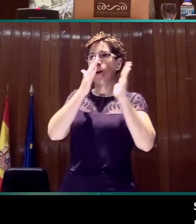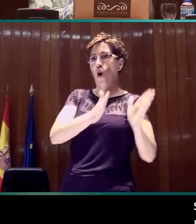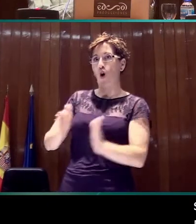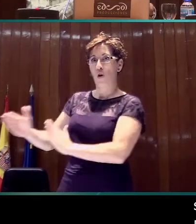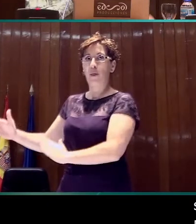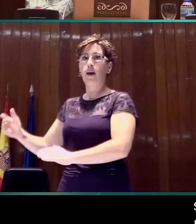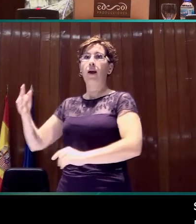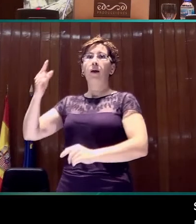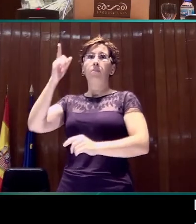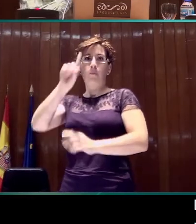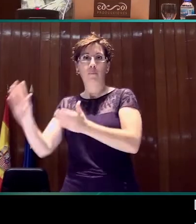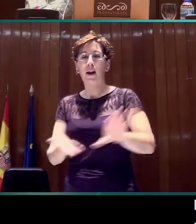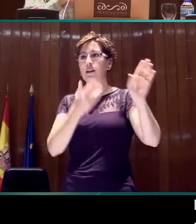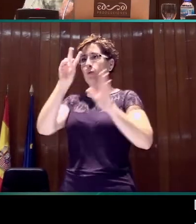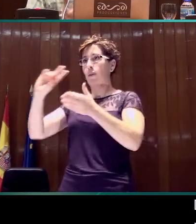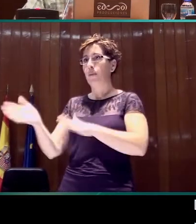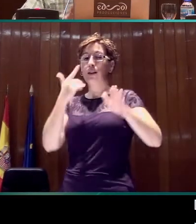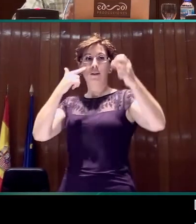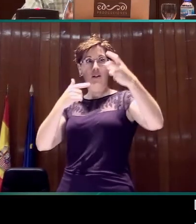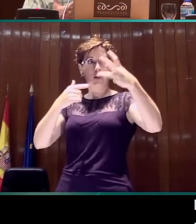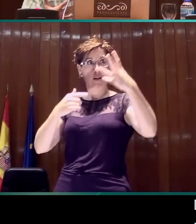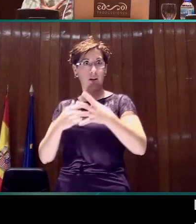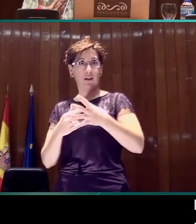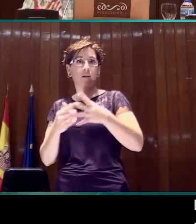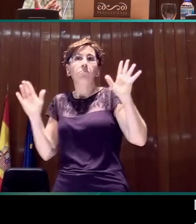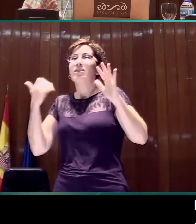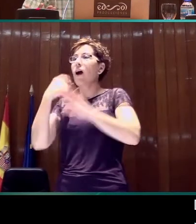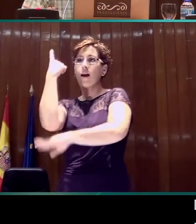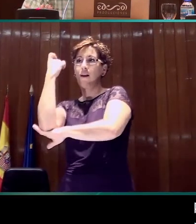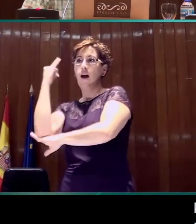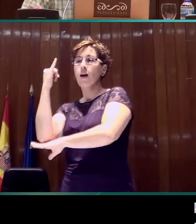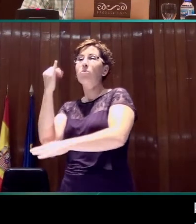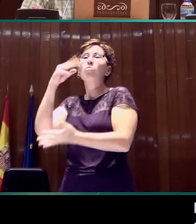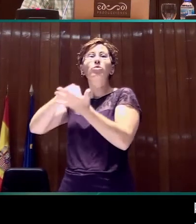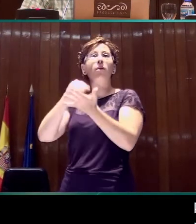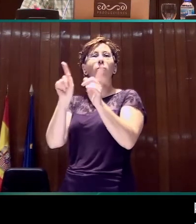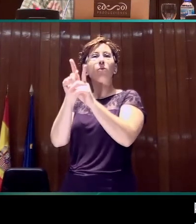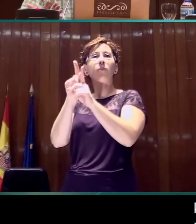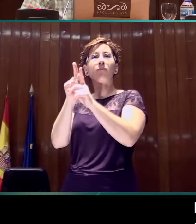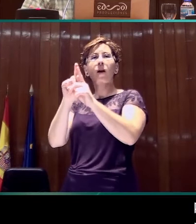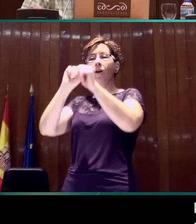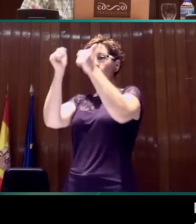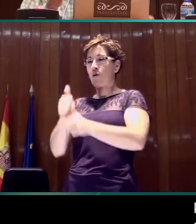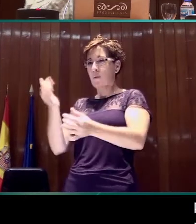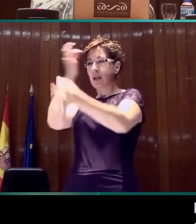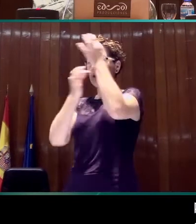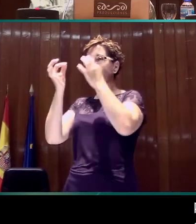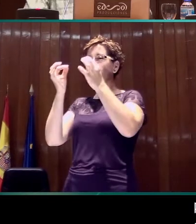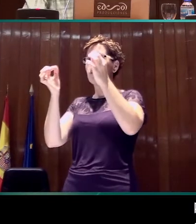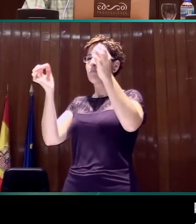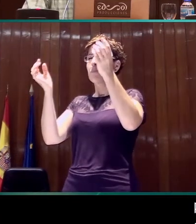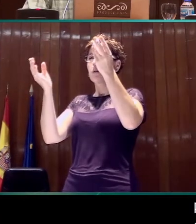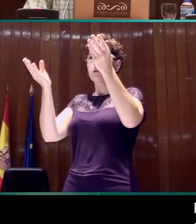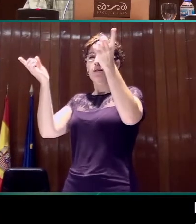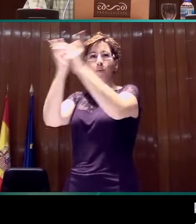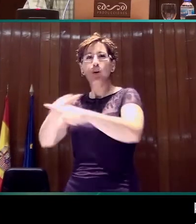parte, esta es la segunda parte, pero hay veces que el criterio no es explícito, es muy vago, no lo dicen, pero se sigue utilizando